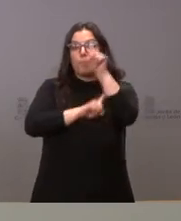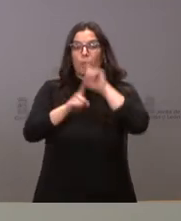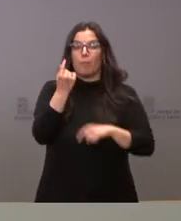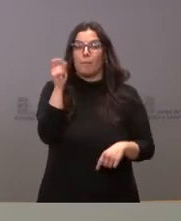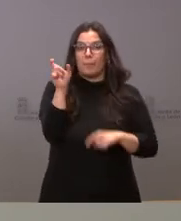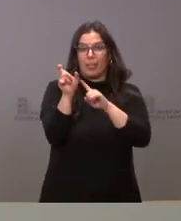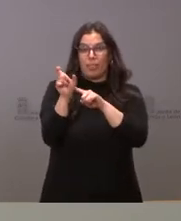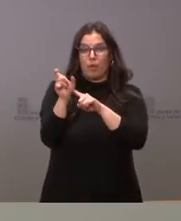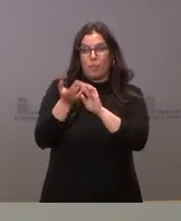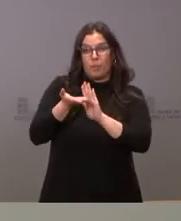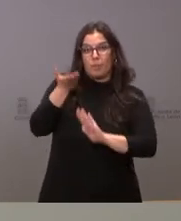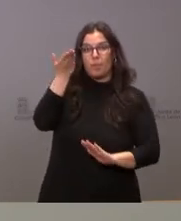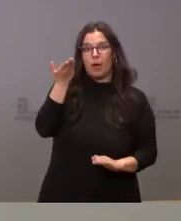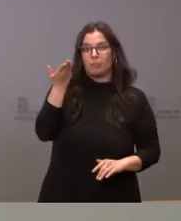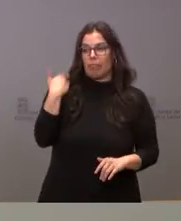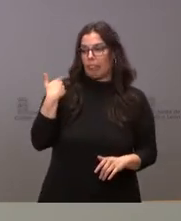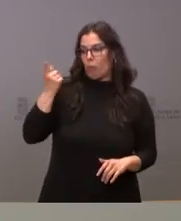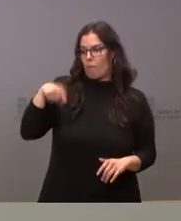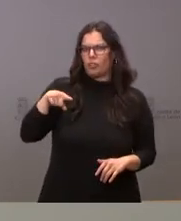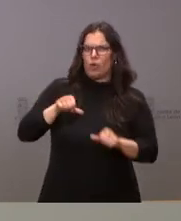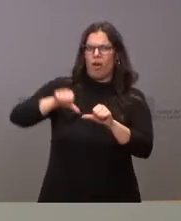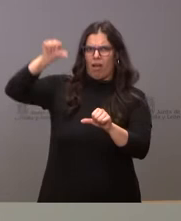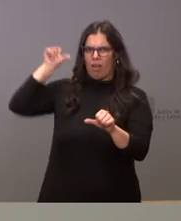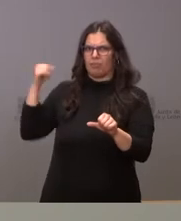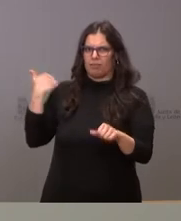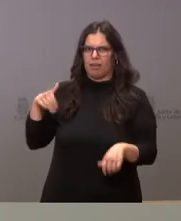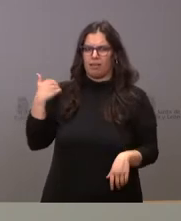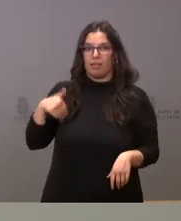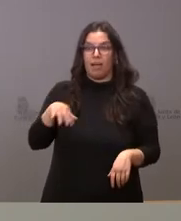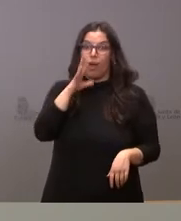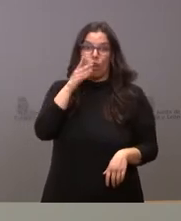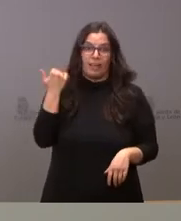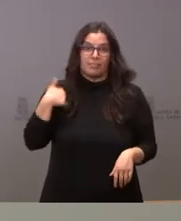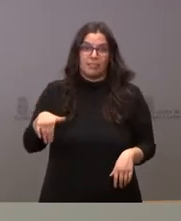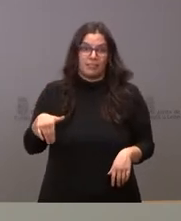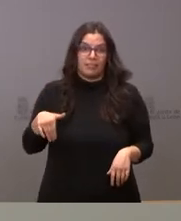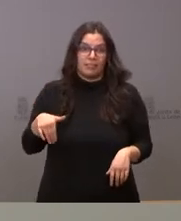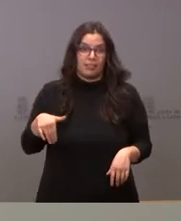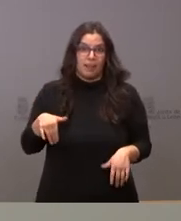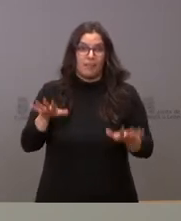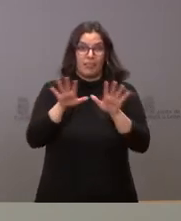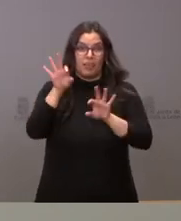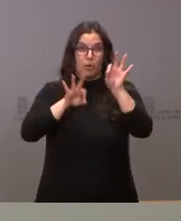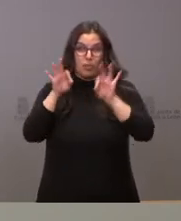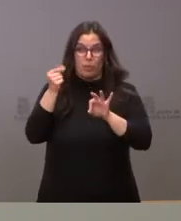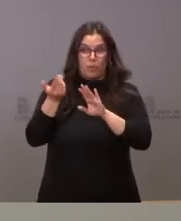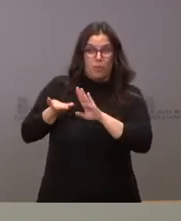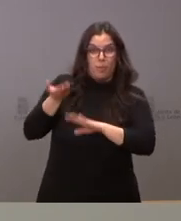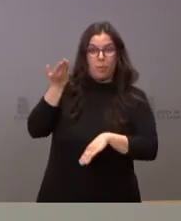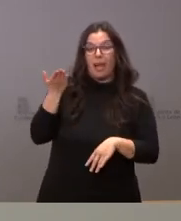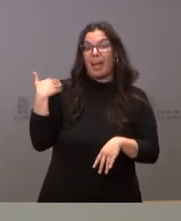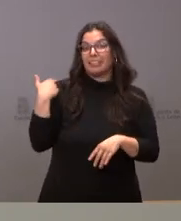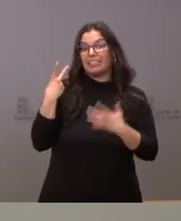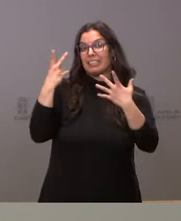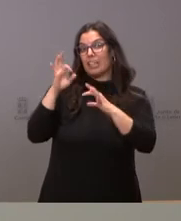viene de este último mes, venía de antes. Es verdad que ahora ya estamos en ese 10% de inflación, pero teníamos el 7%